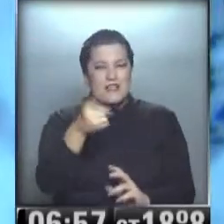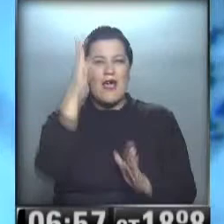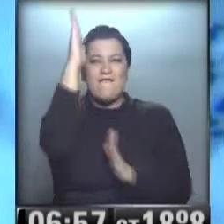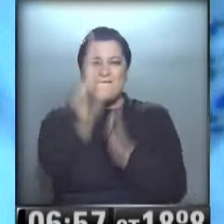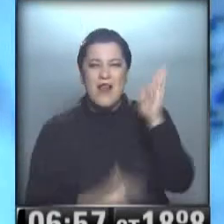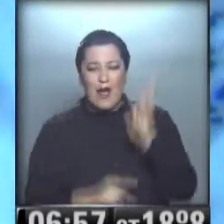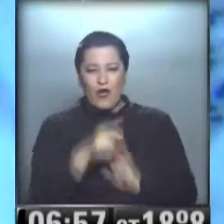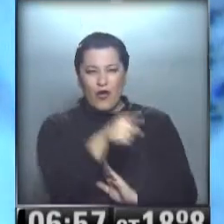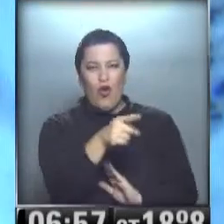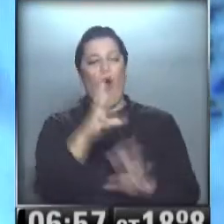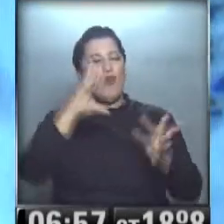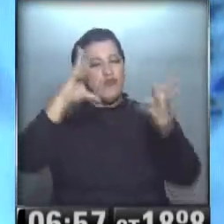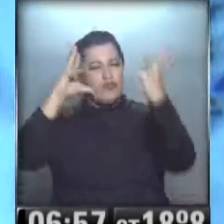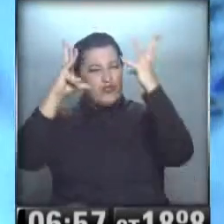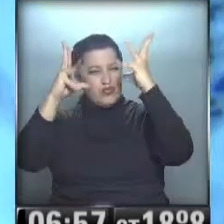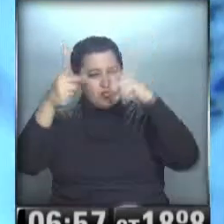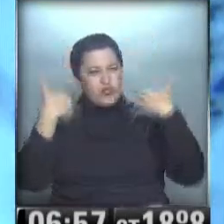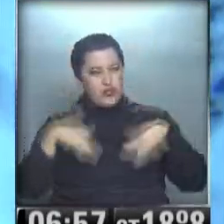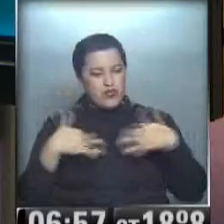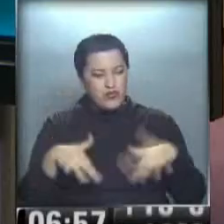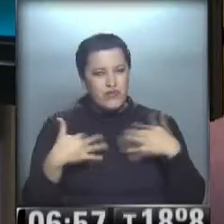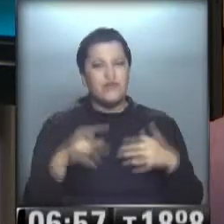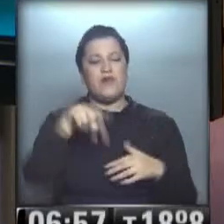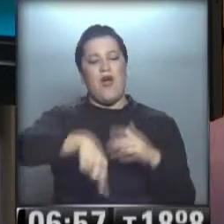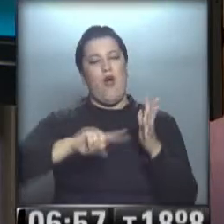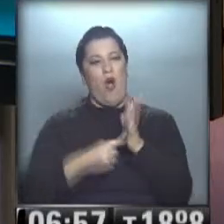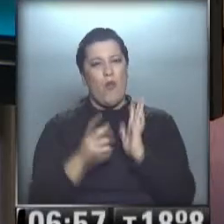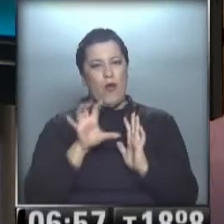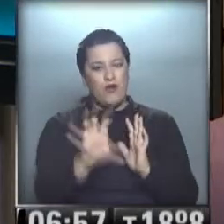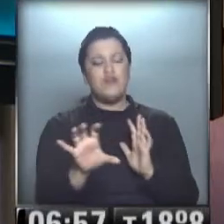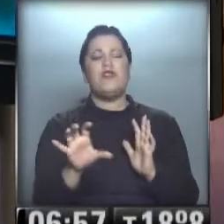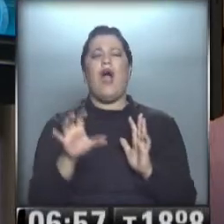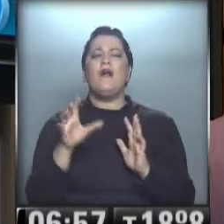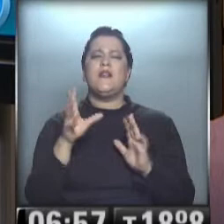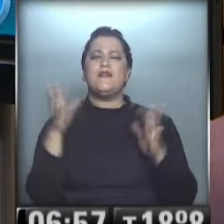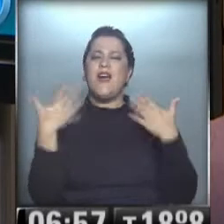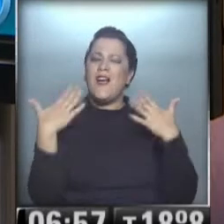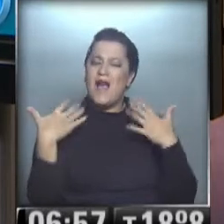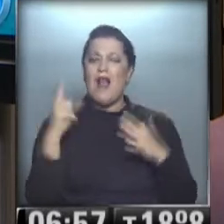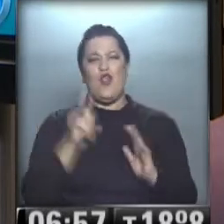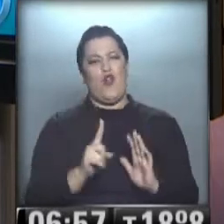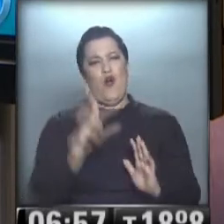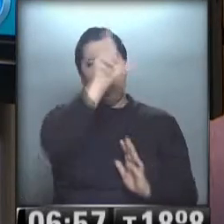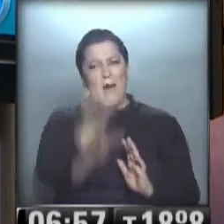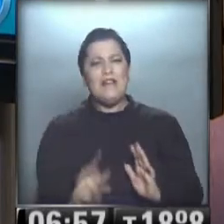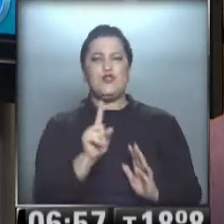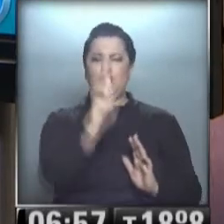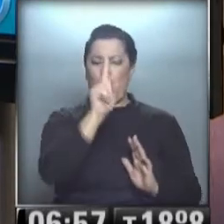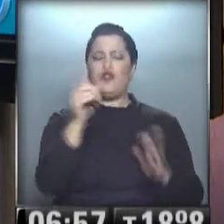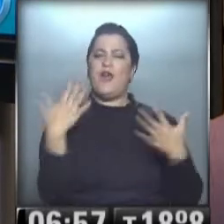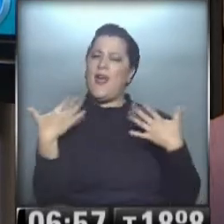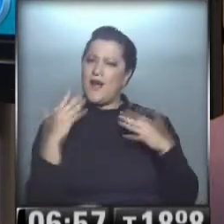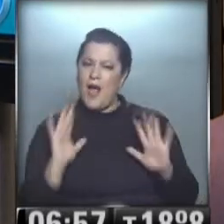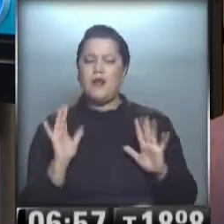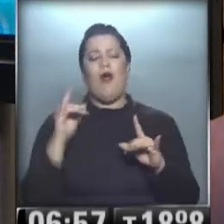Hay muchísima nubosidad que se aproxima a la ciudad de Buenos Aires. Aire muy cálido en el norte del país, originando condiciones de